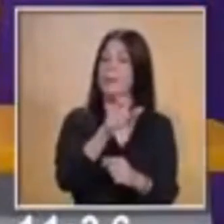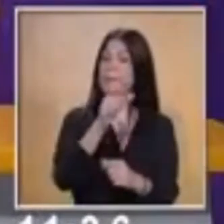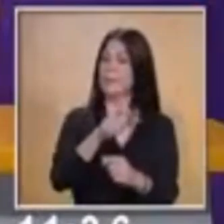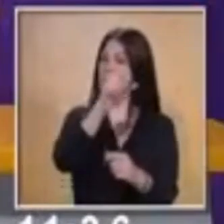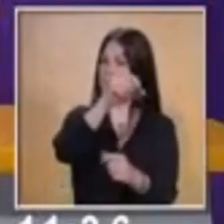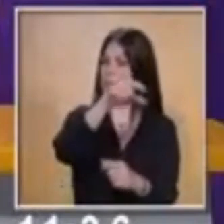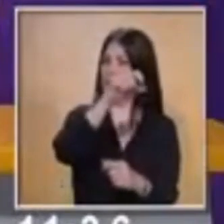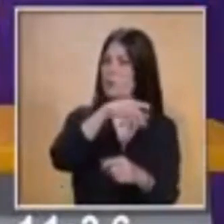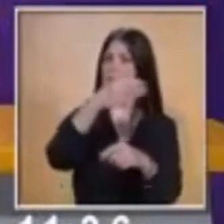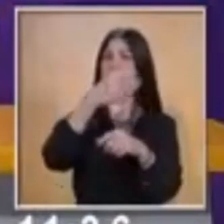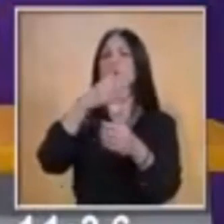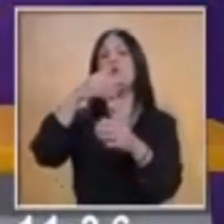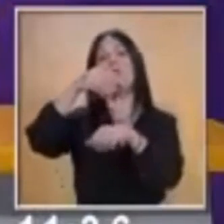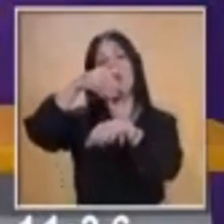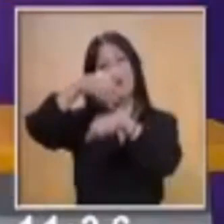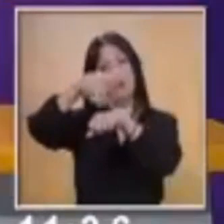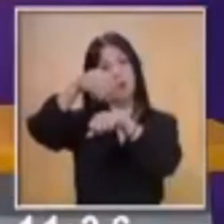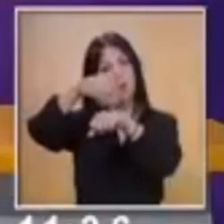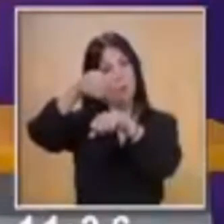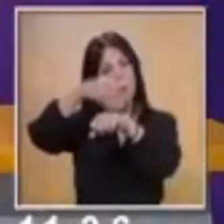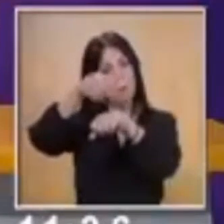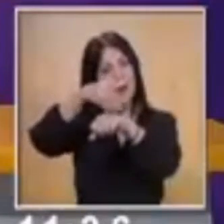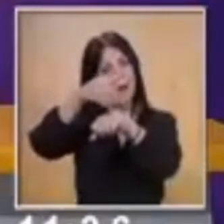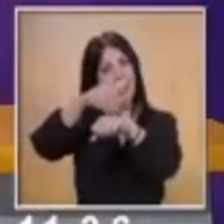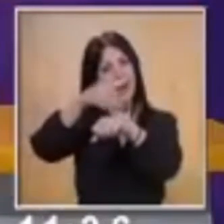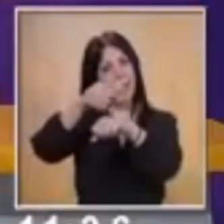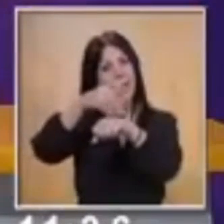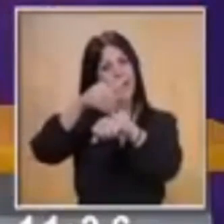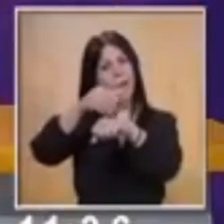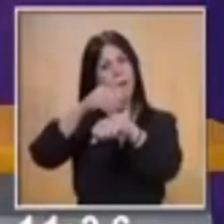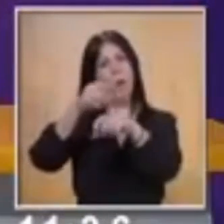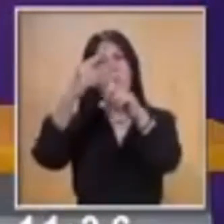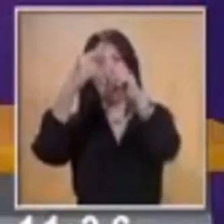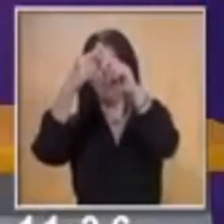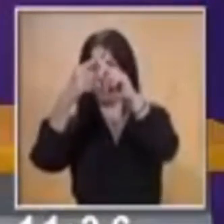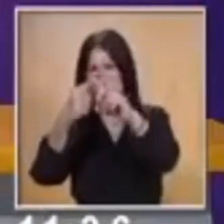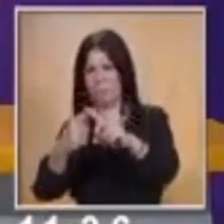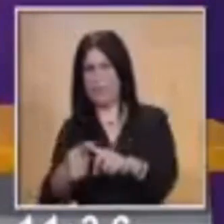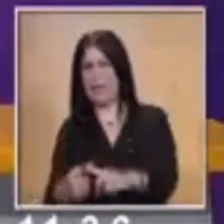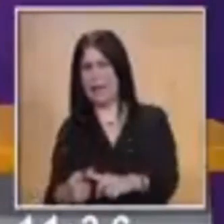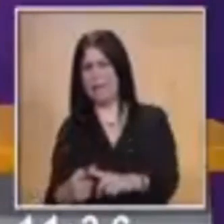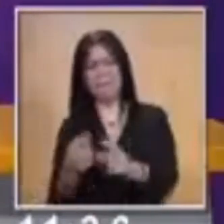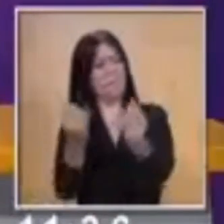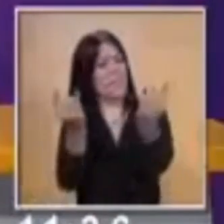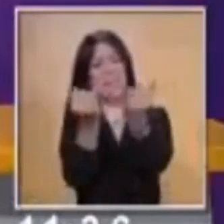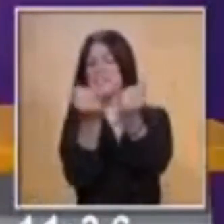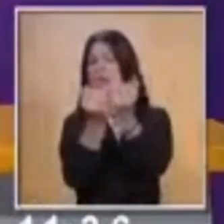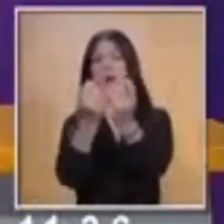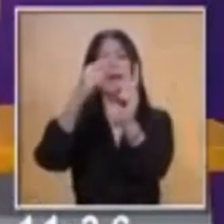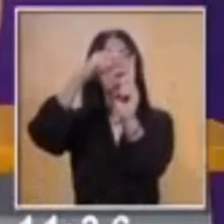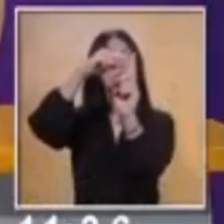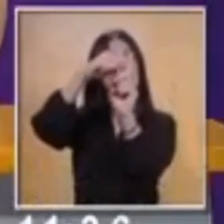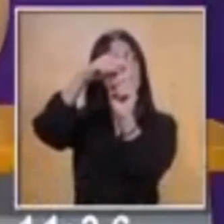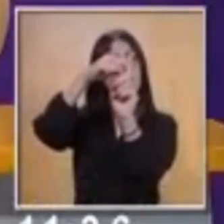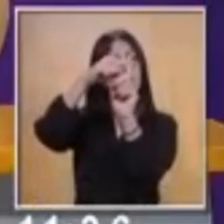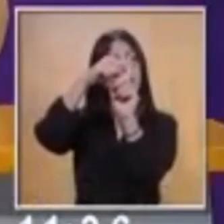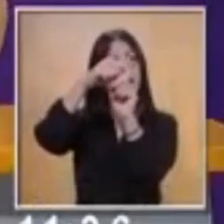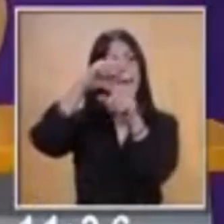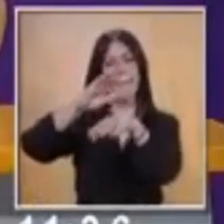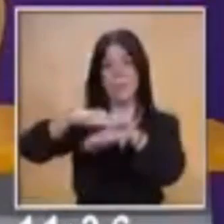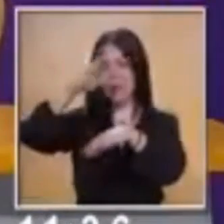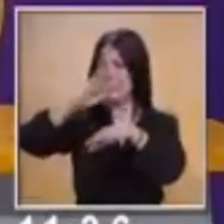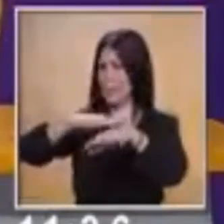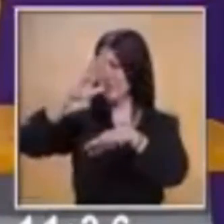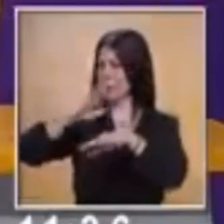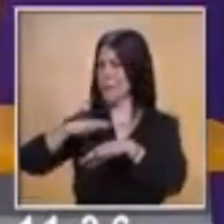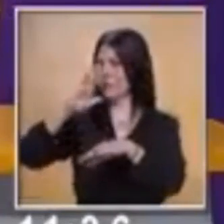constante. Entonces hacemos uso de la multiplicación. Así ya no sumamos cada rato el mismo número. Hacemos una simplificación